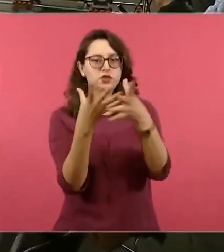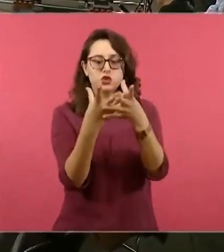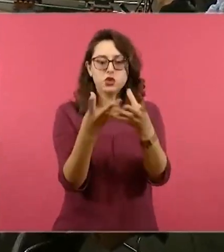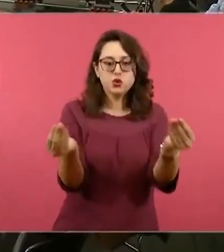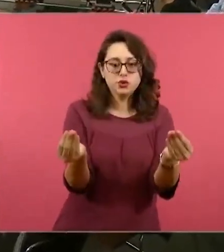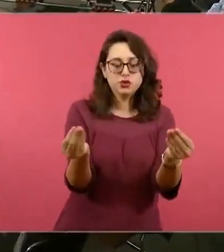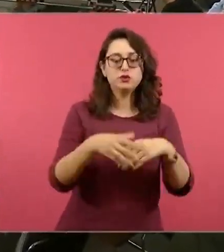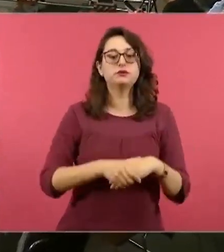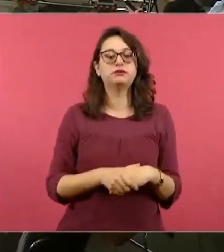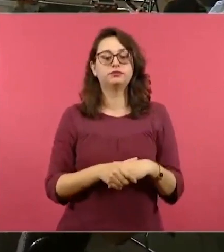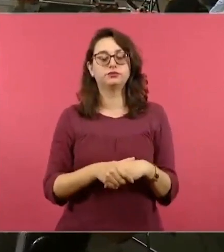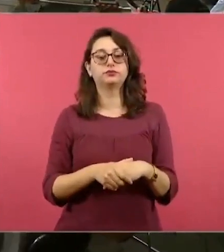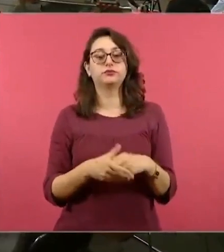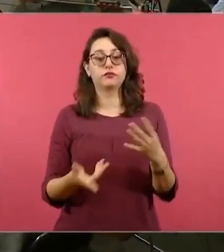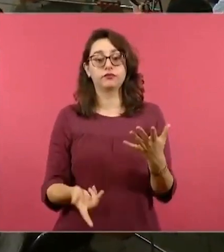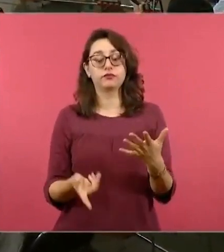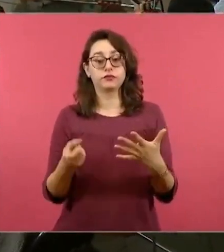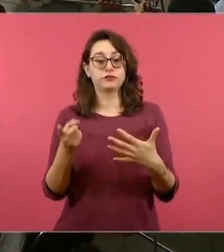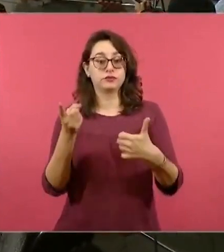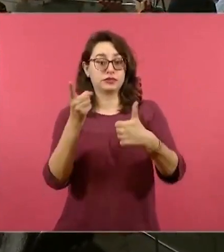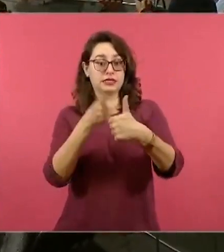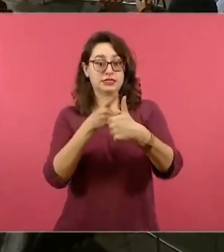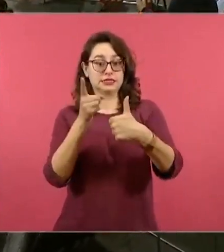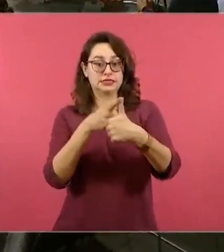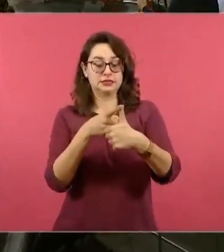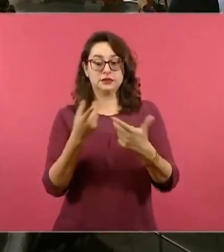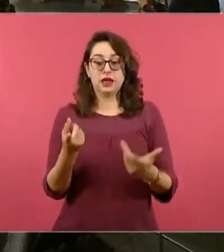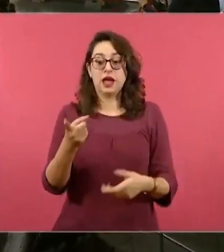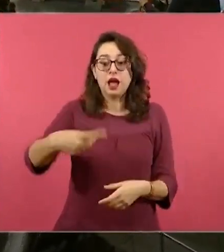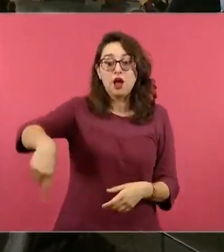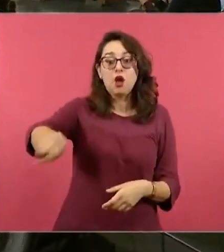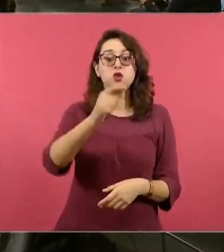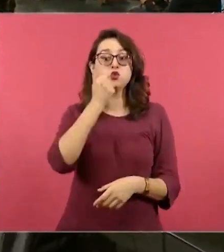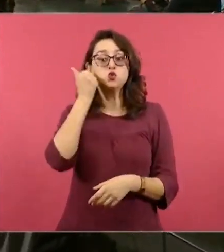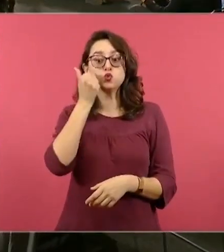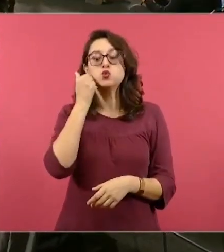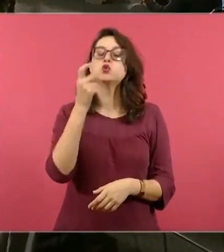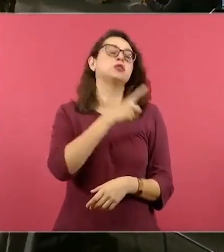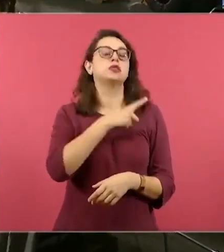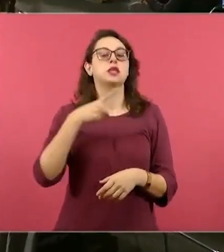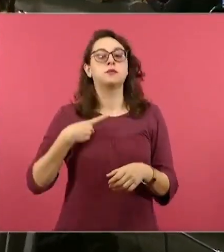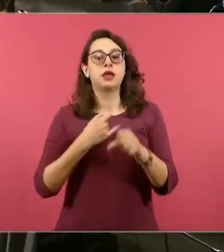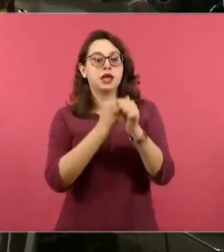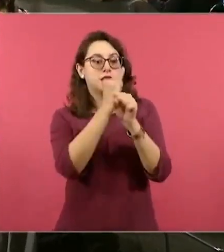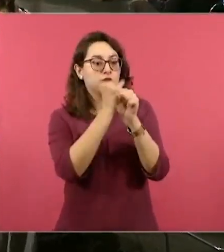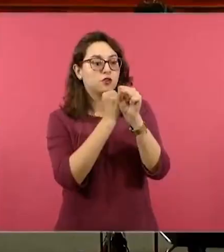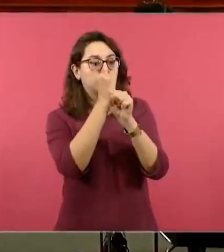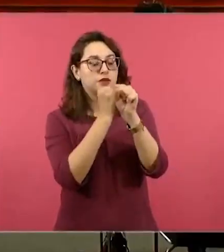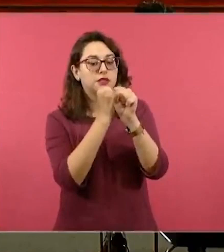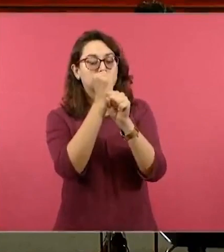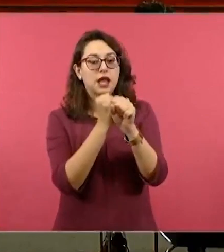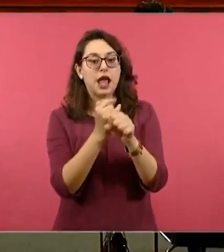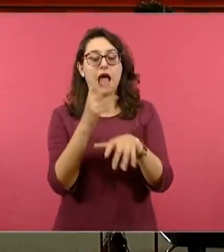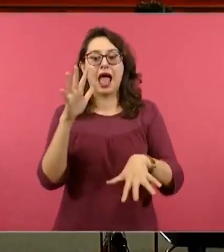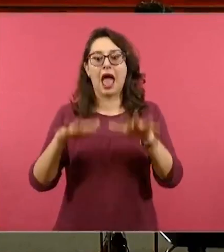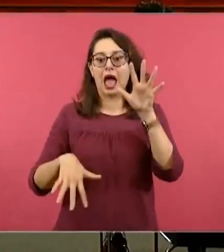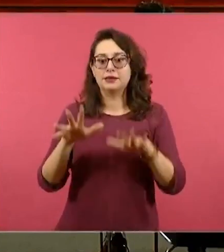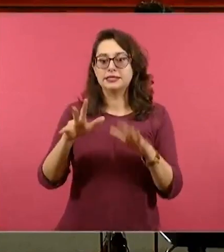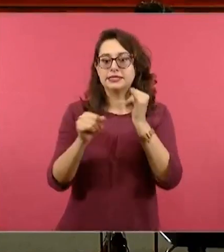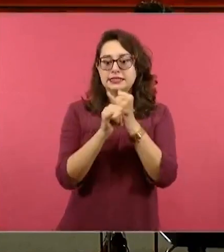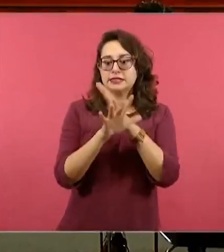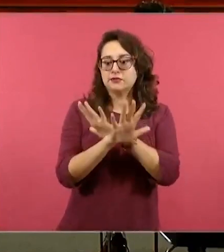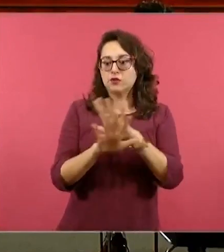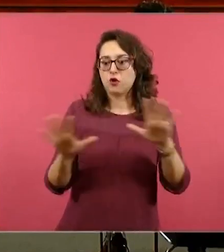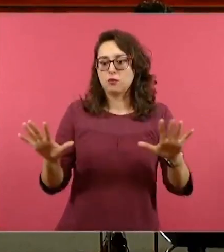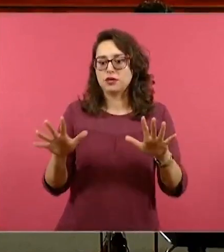seis, le pusimos la nota localizar información, ya que a veces es muy difícil tener acceso a esta información. Si bien nos dijo Alberto que la